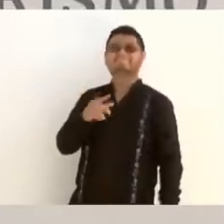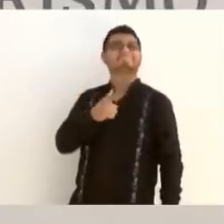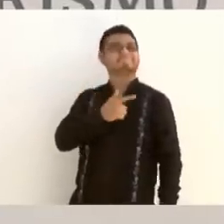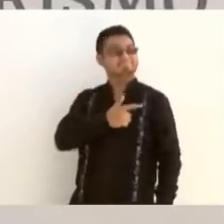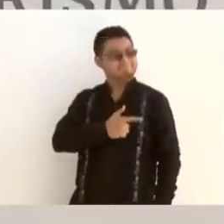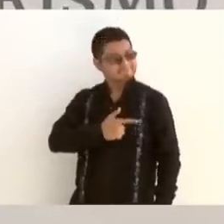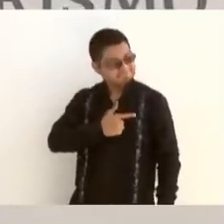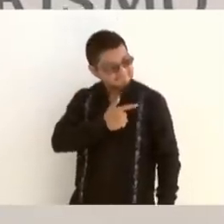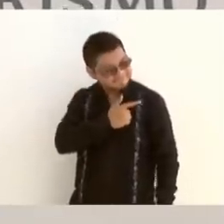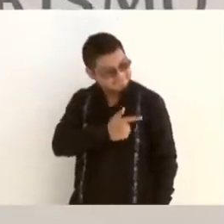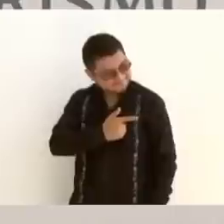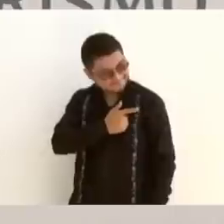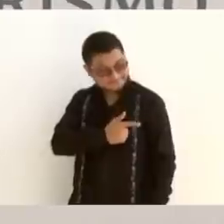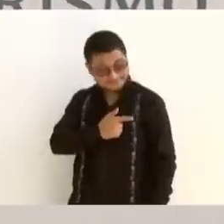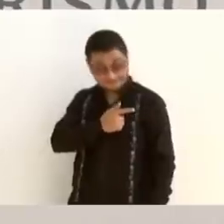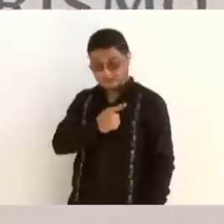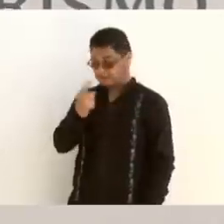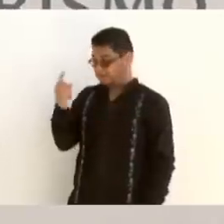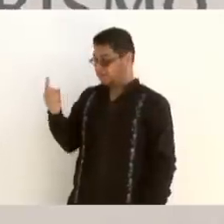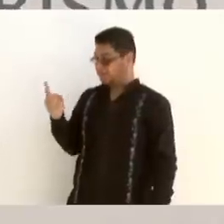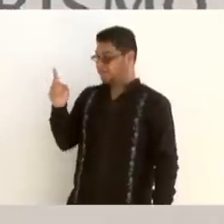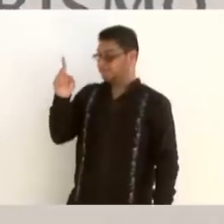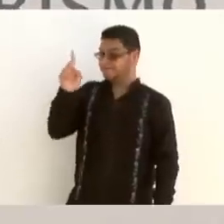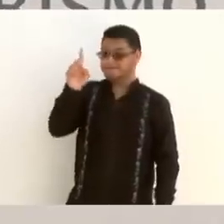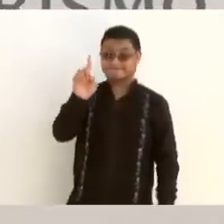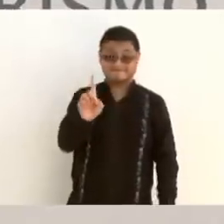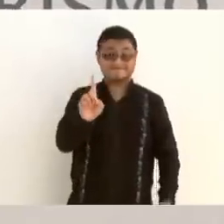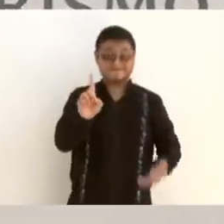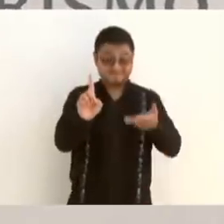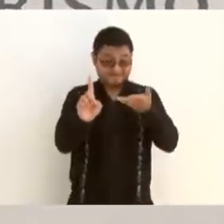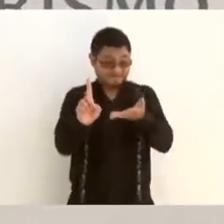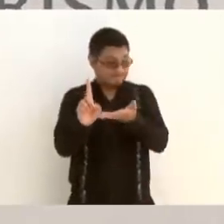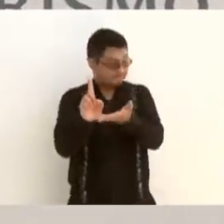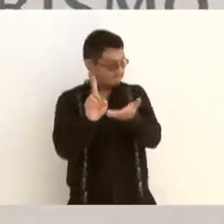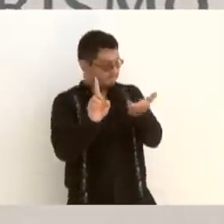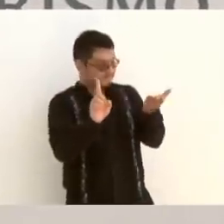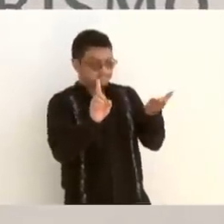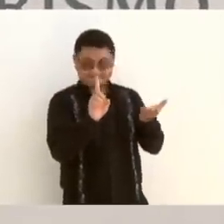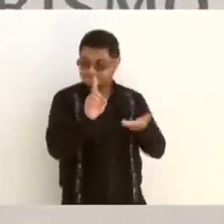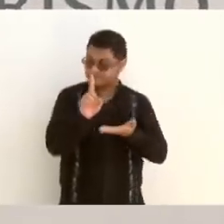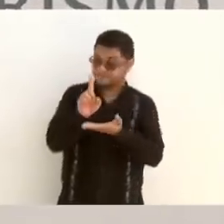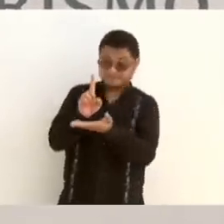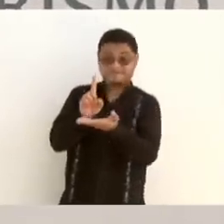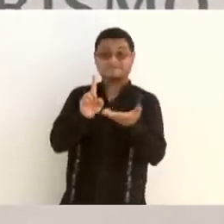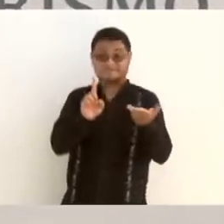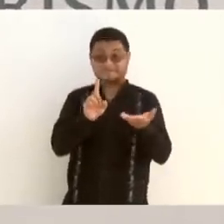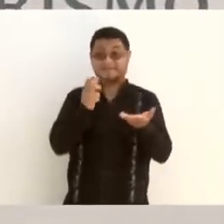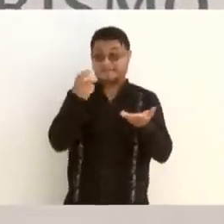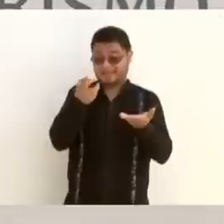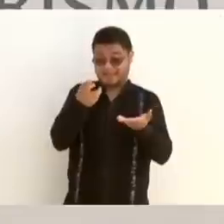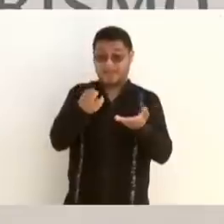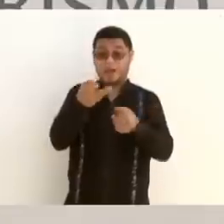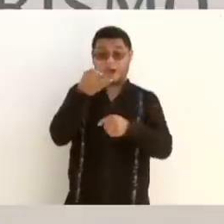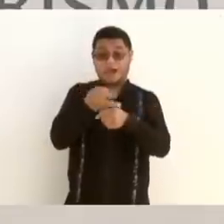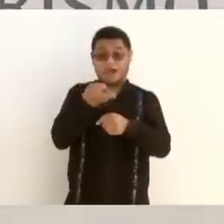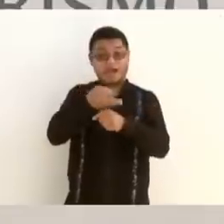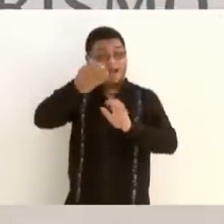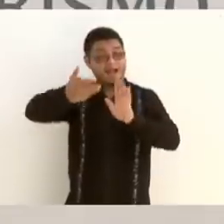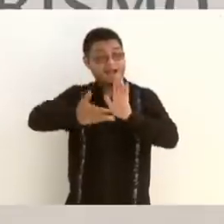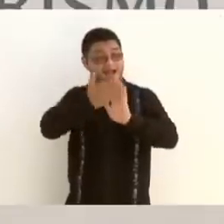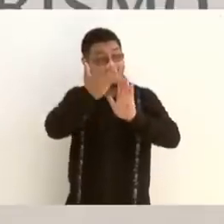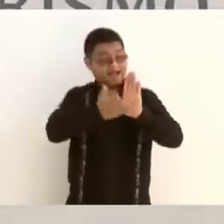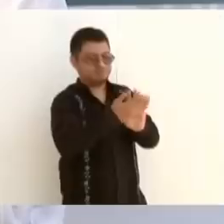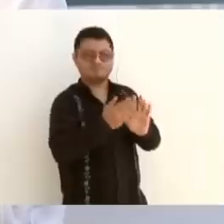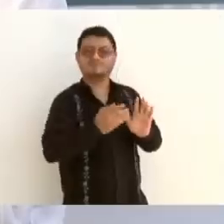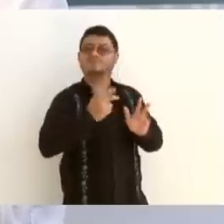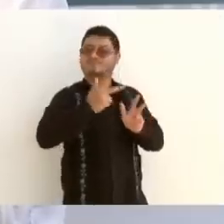aquí en este tramo de construcción del Tren